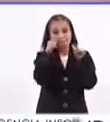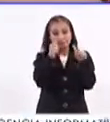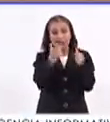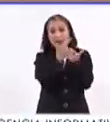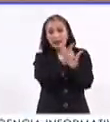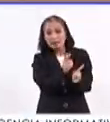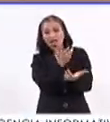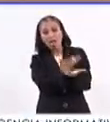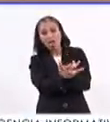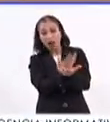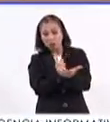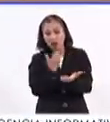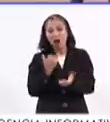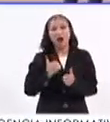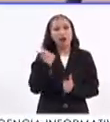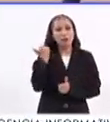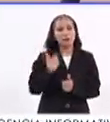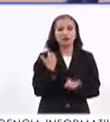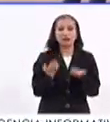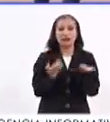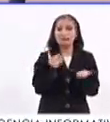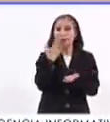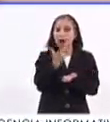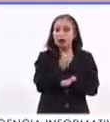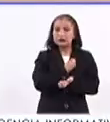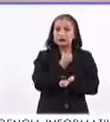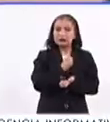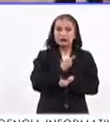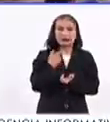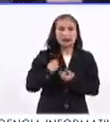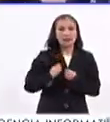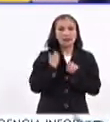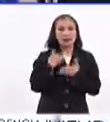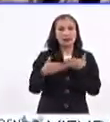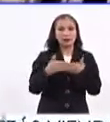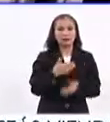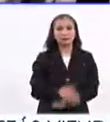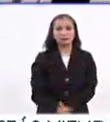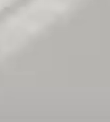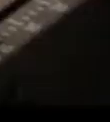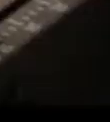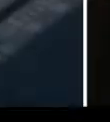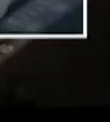tiempo libre y que permite resistir mejor los inconvenientes de la vida moderna.